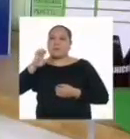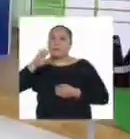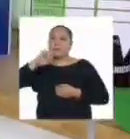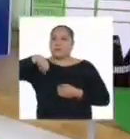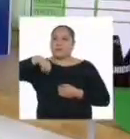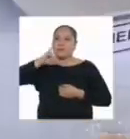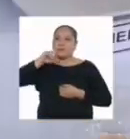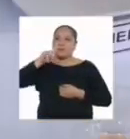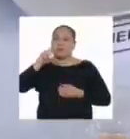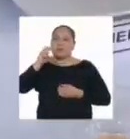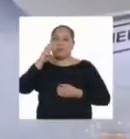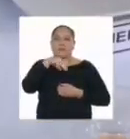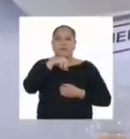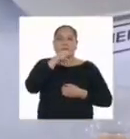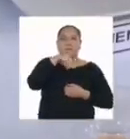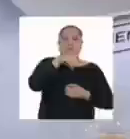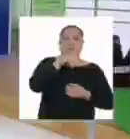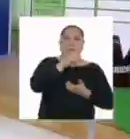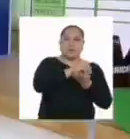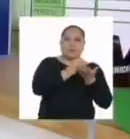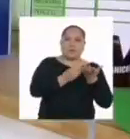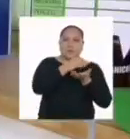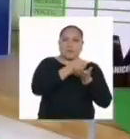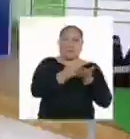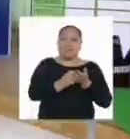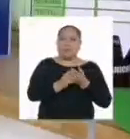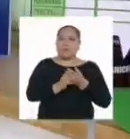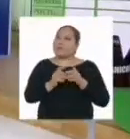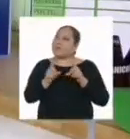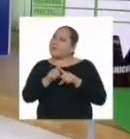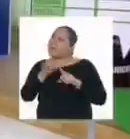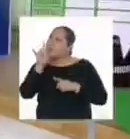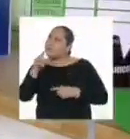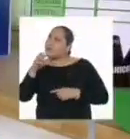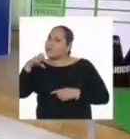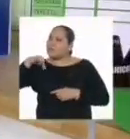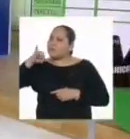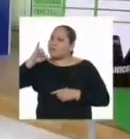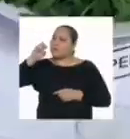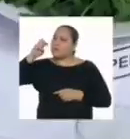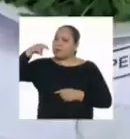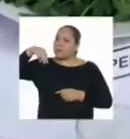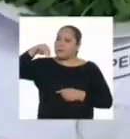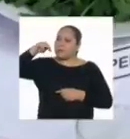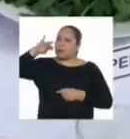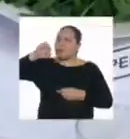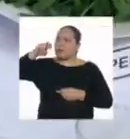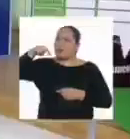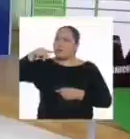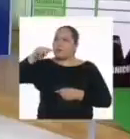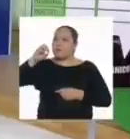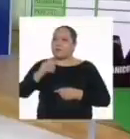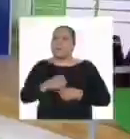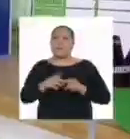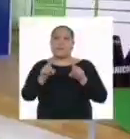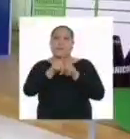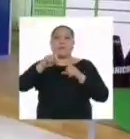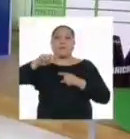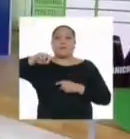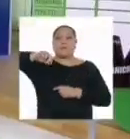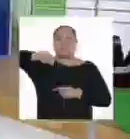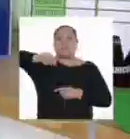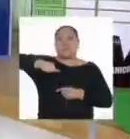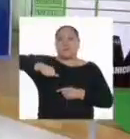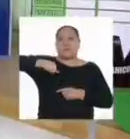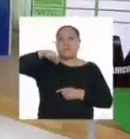¡Uy, qué rico, mandarina! También podemos usar pimiento. ¡Me encanta esa verdura! ¡Ah, y limón!